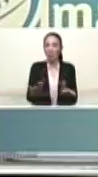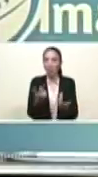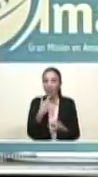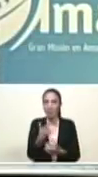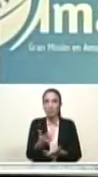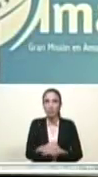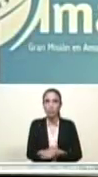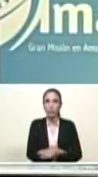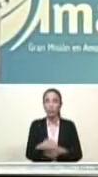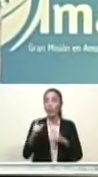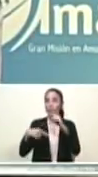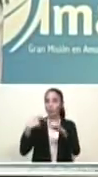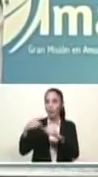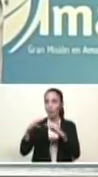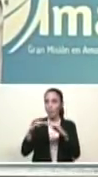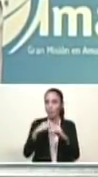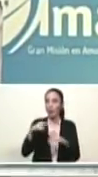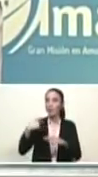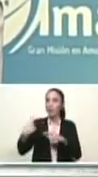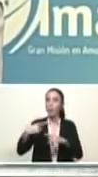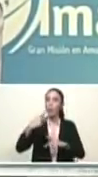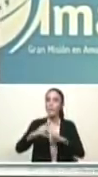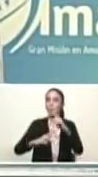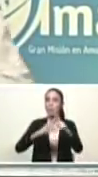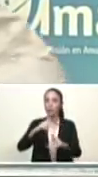Y después del mensaje, ¿cuál es el proceder?